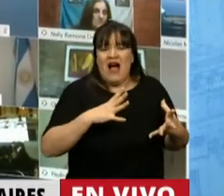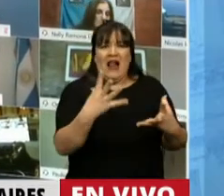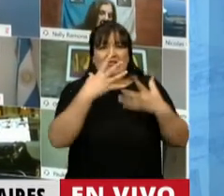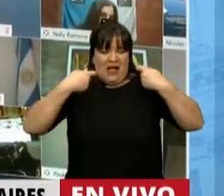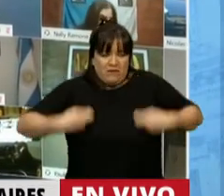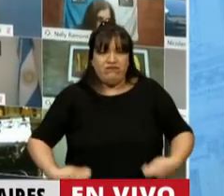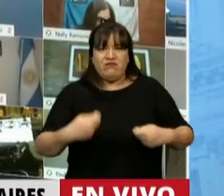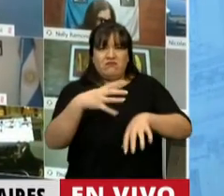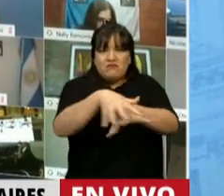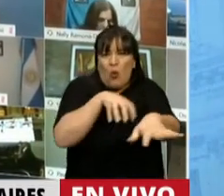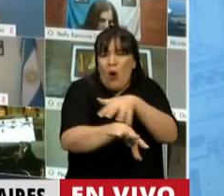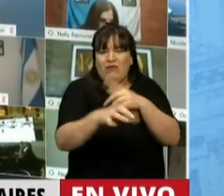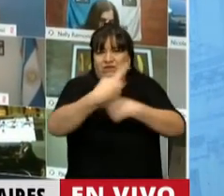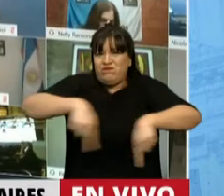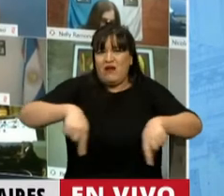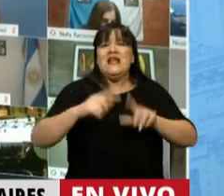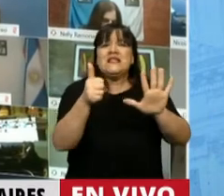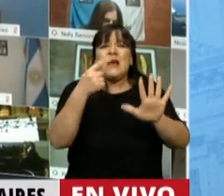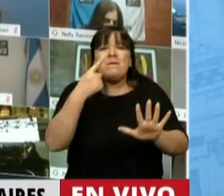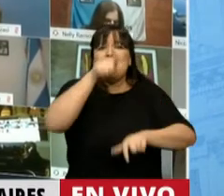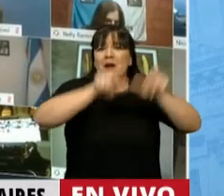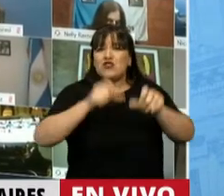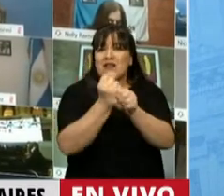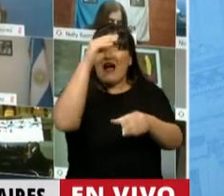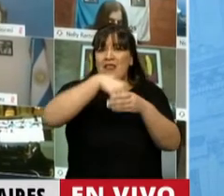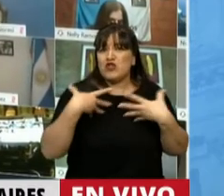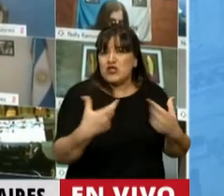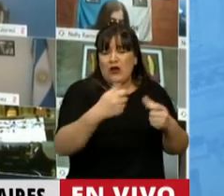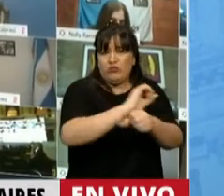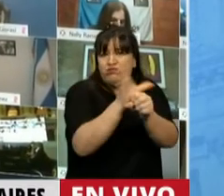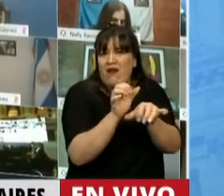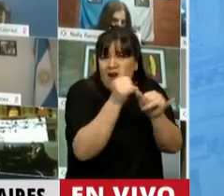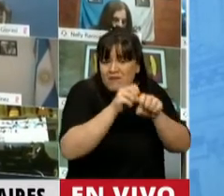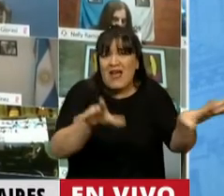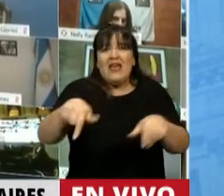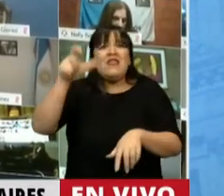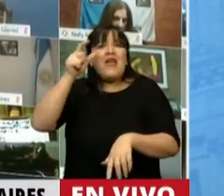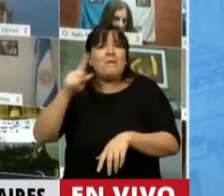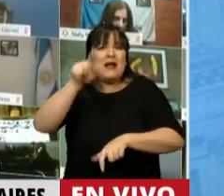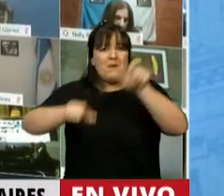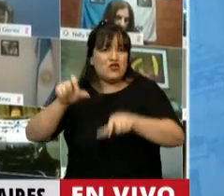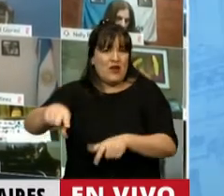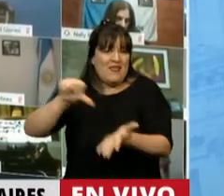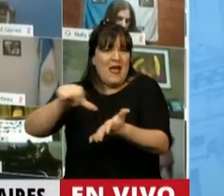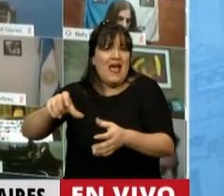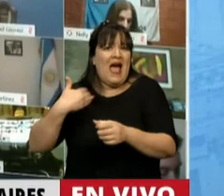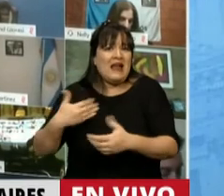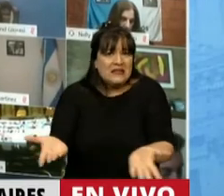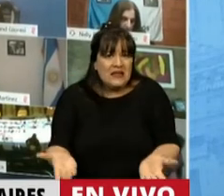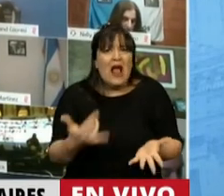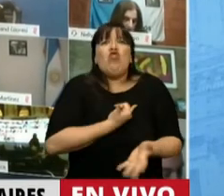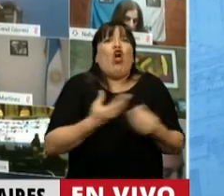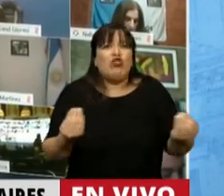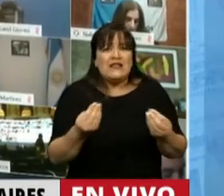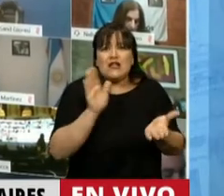personal. Más de 6 mil trabajadores de la salud contagiados, de 10 mil que hay contagiados en el país. ¿Dónde está el refuerzo al